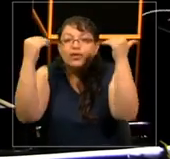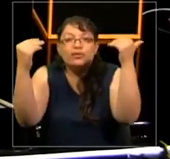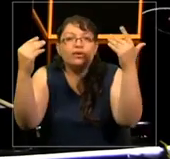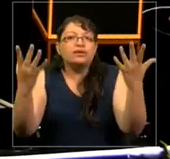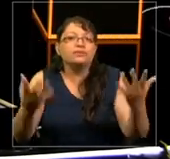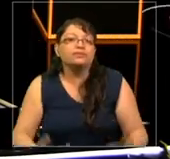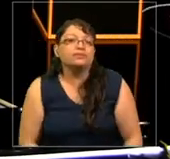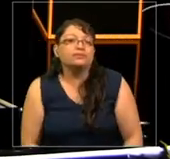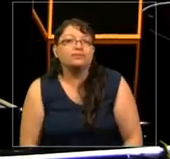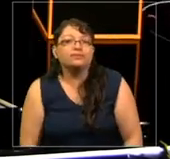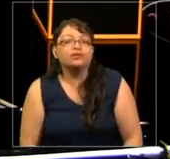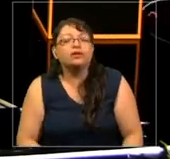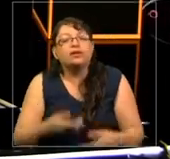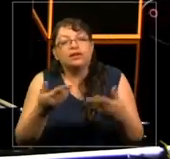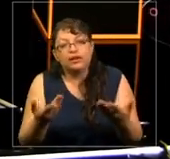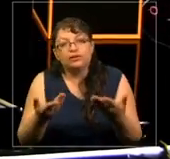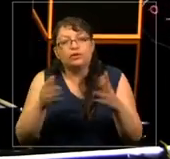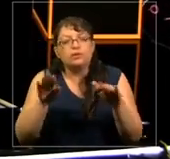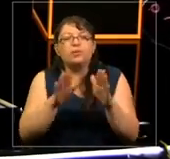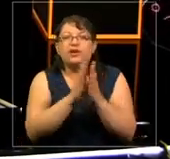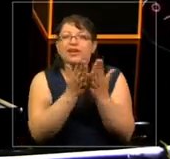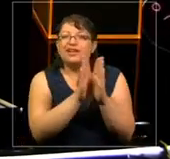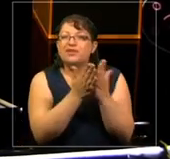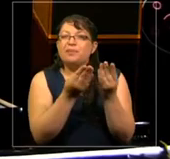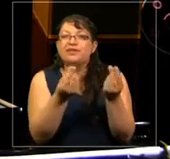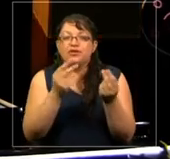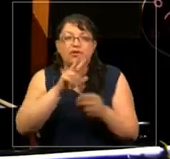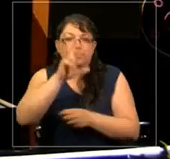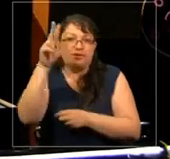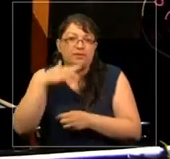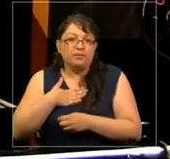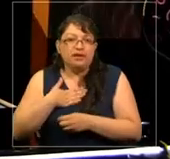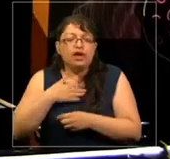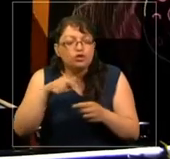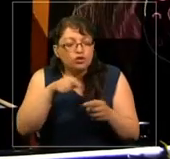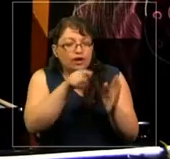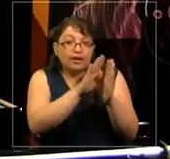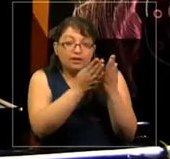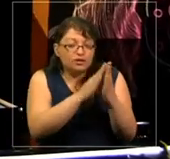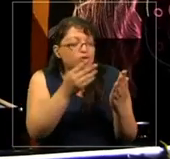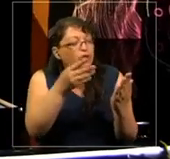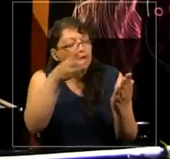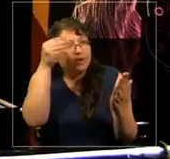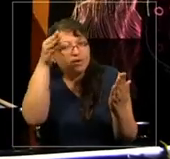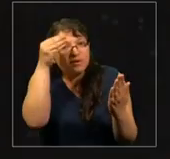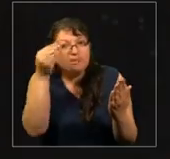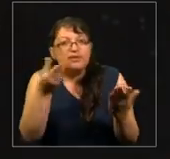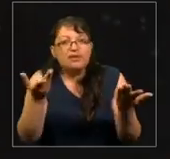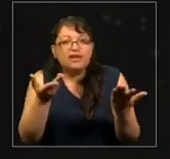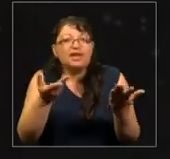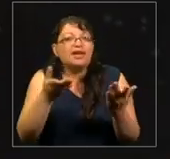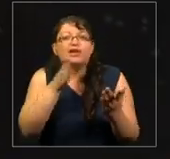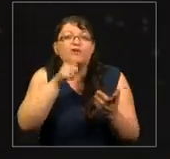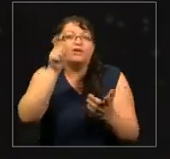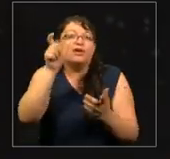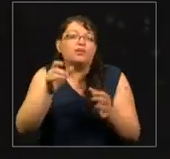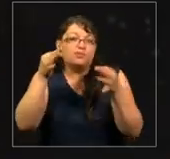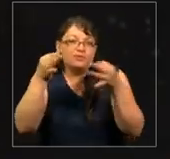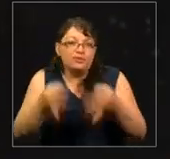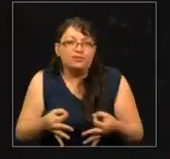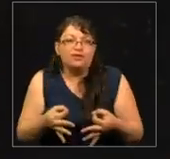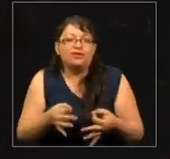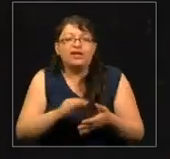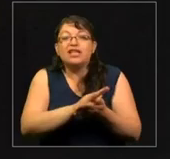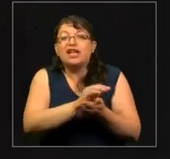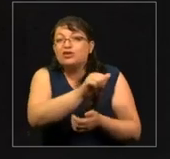Pienso la literatura como mi religión y he aprendido de la literatura que no existe la perfección, que